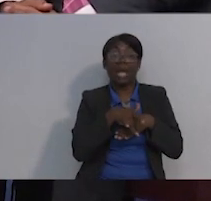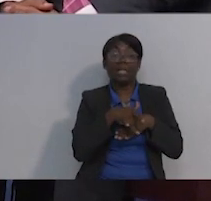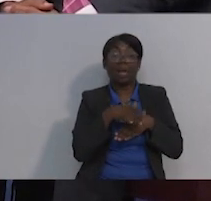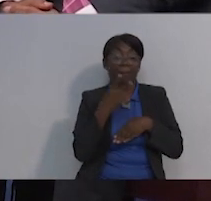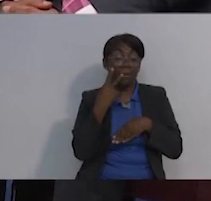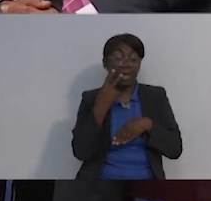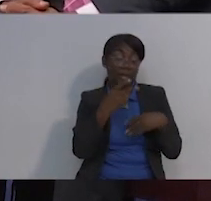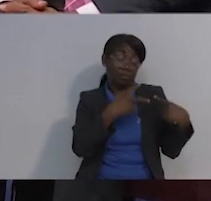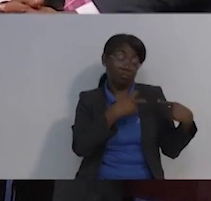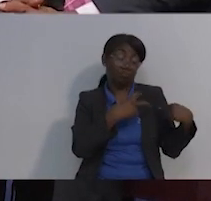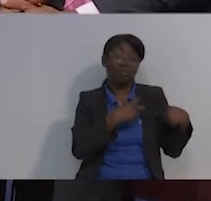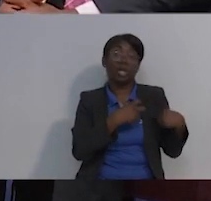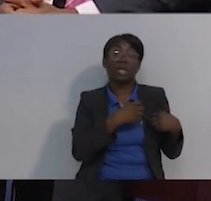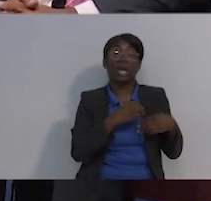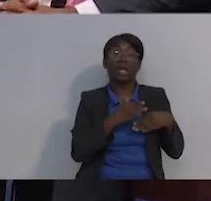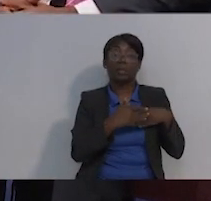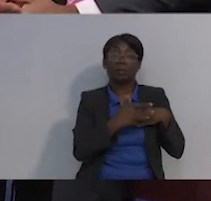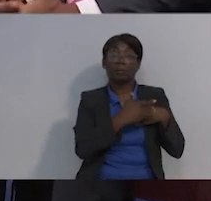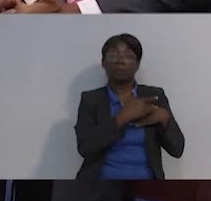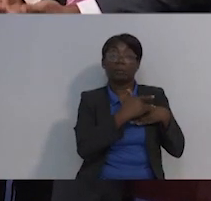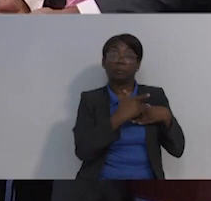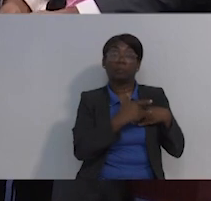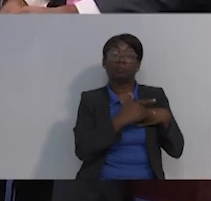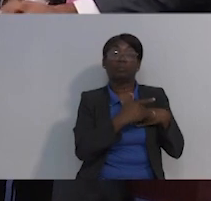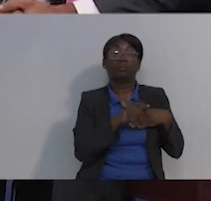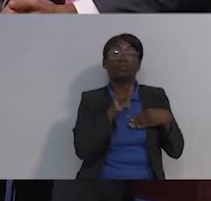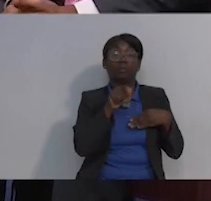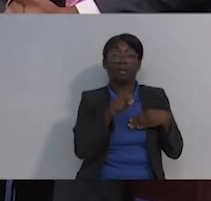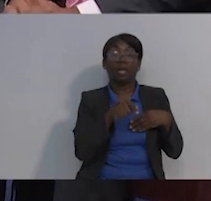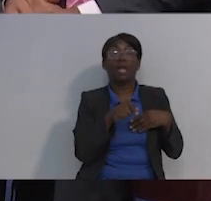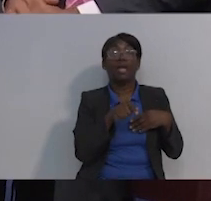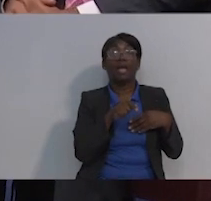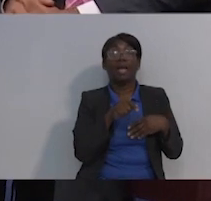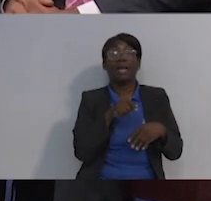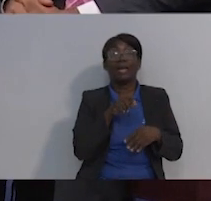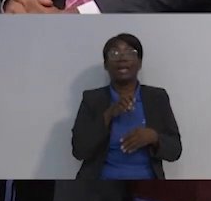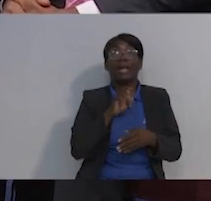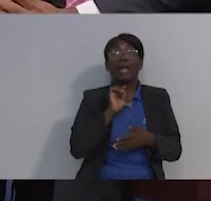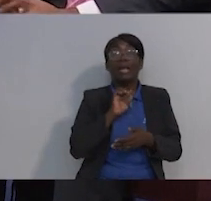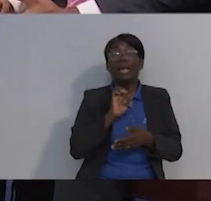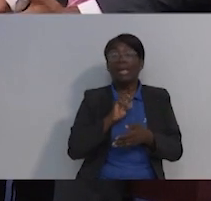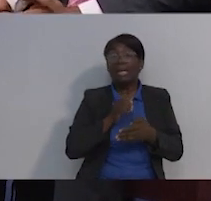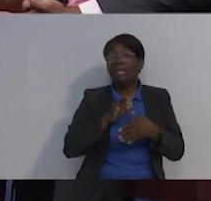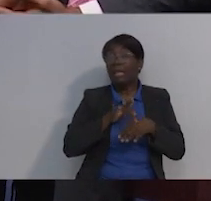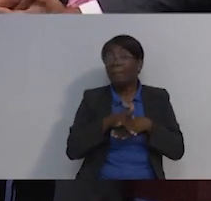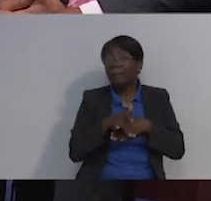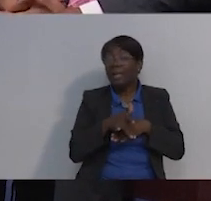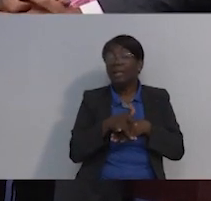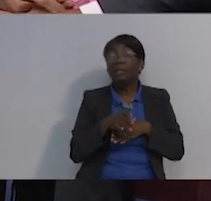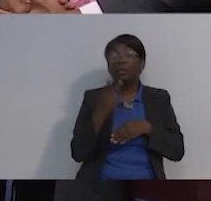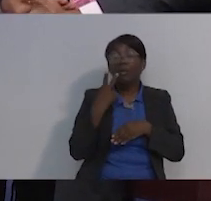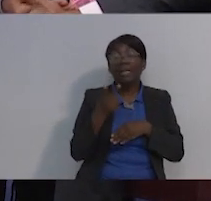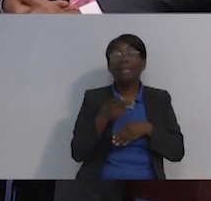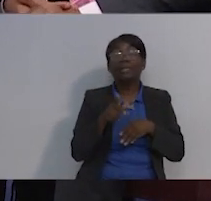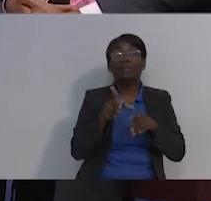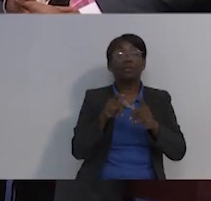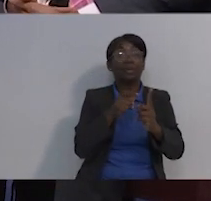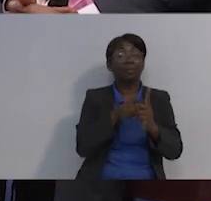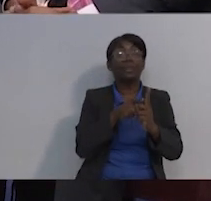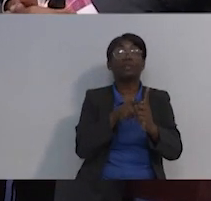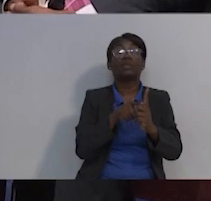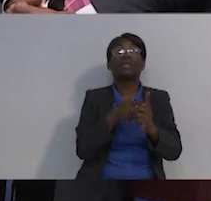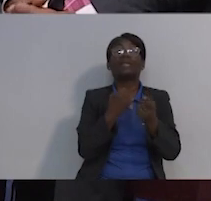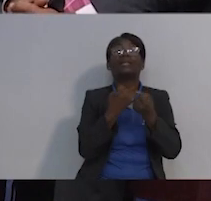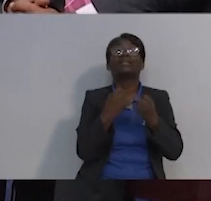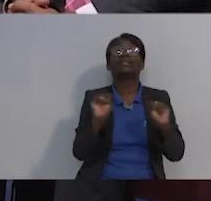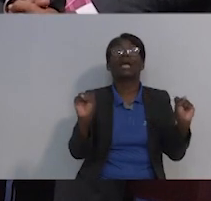temprana. Esos son los pacientes que realmente se salvan. Y que las terapias de cáncer, es cierto,